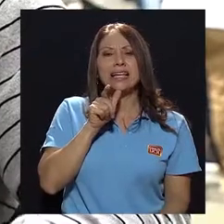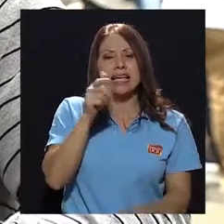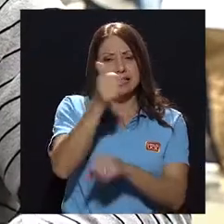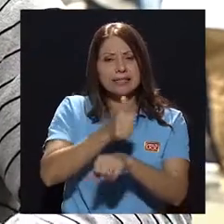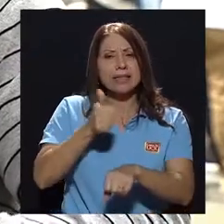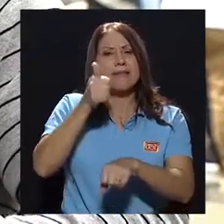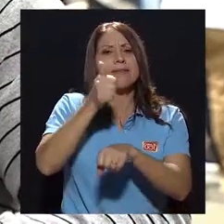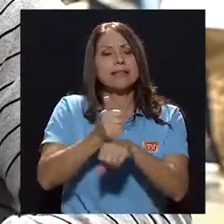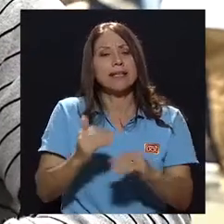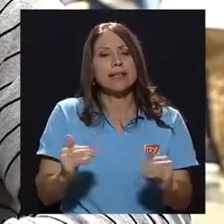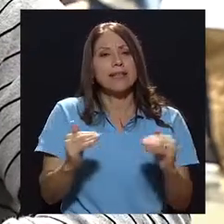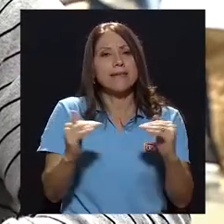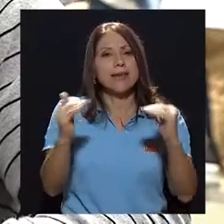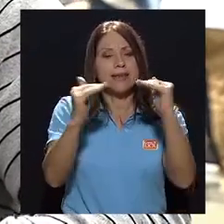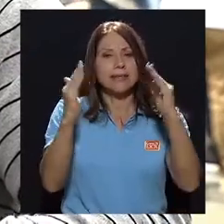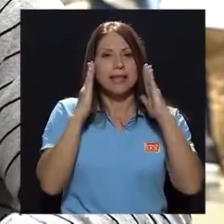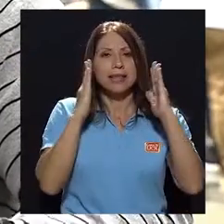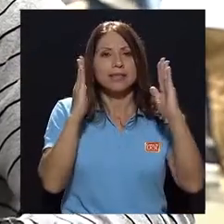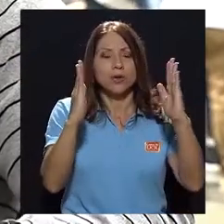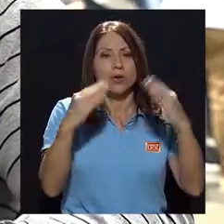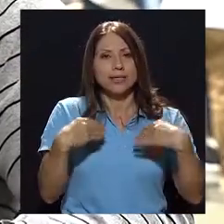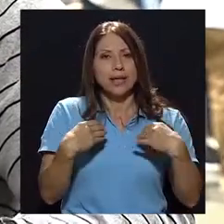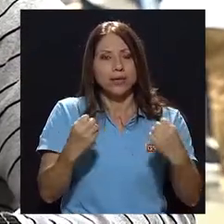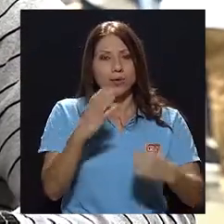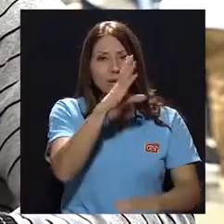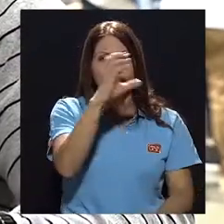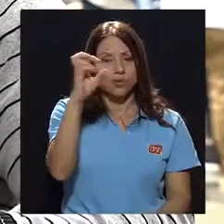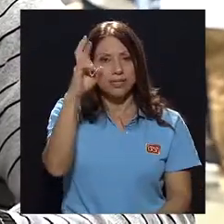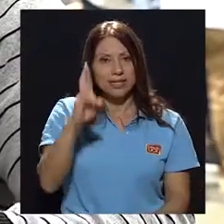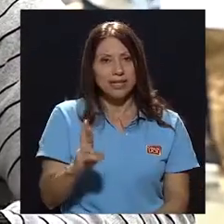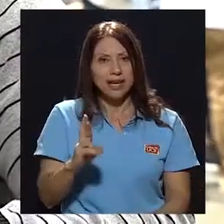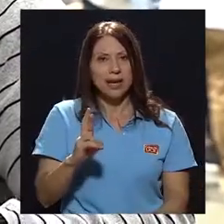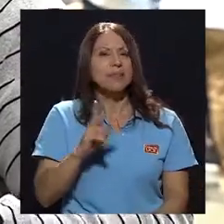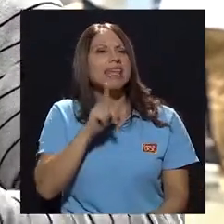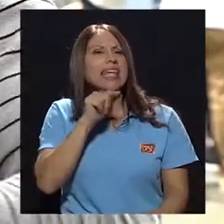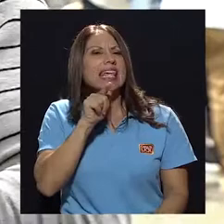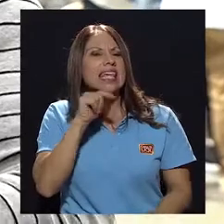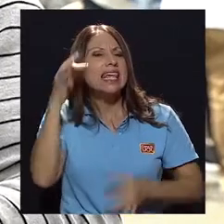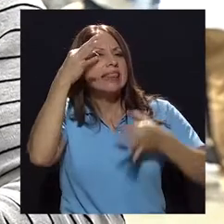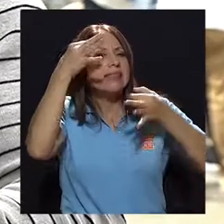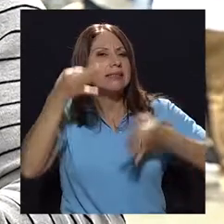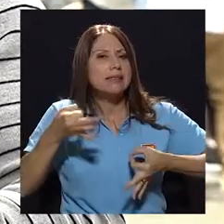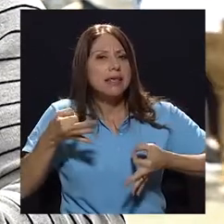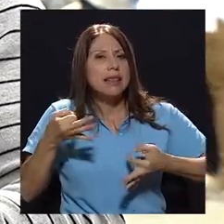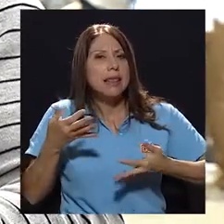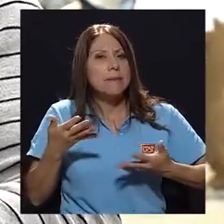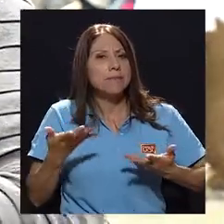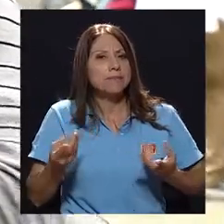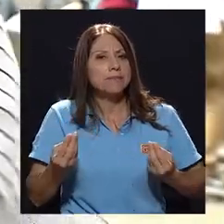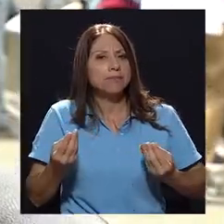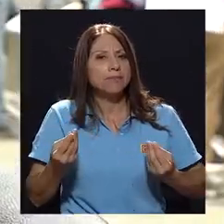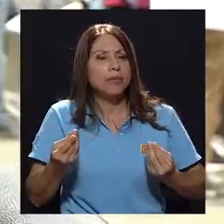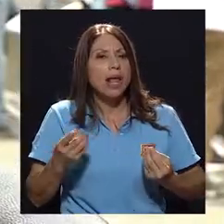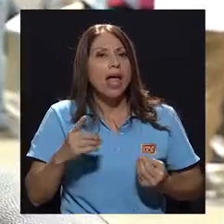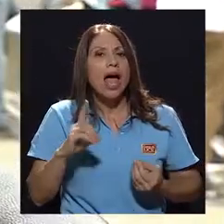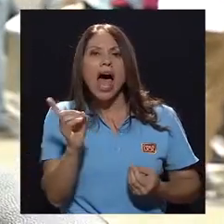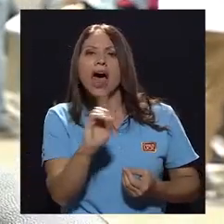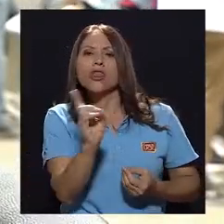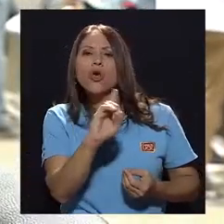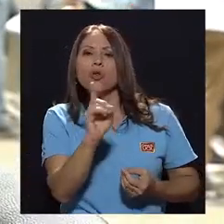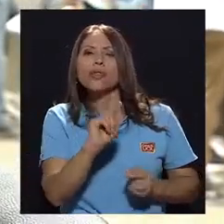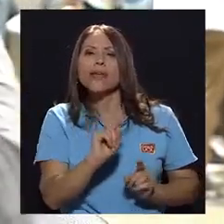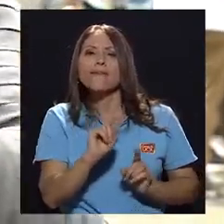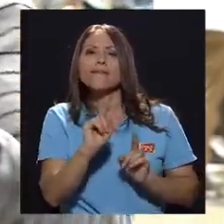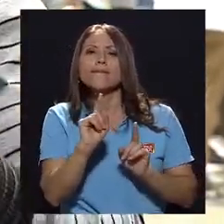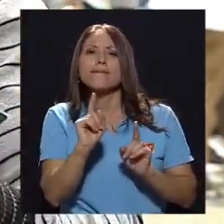de atención en salud aquí en Costa Rica, quién decide a dónde va un segundo